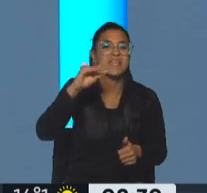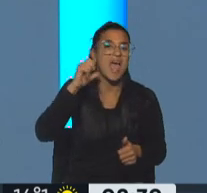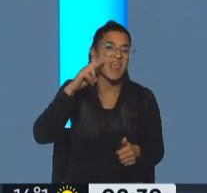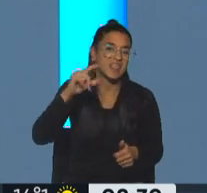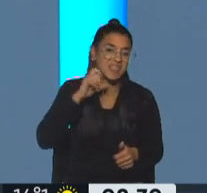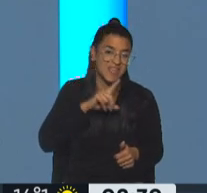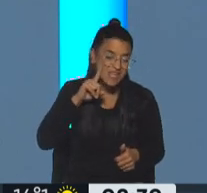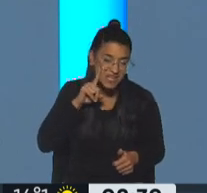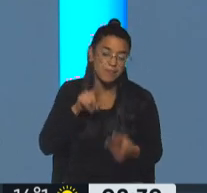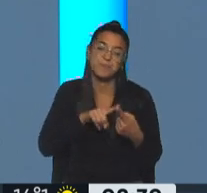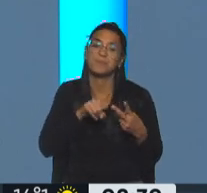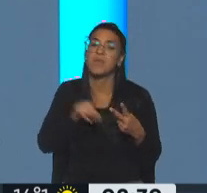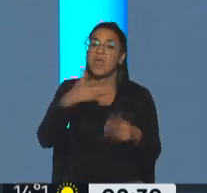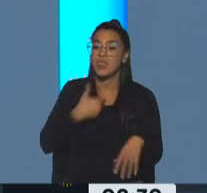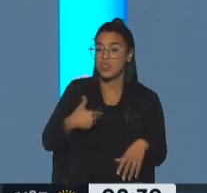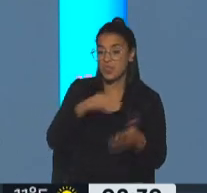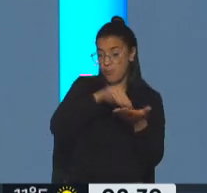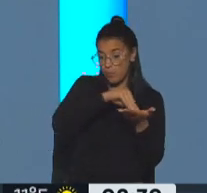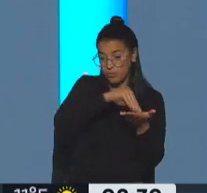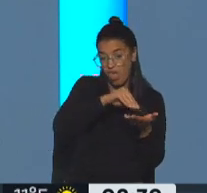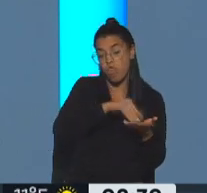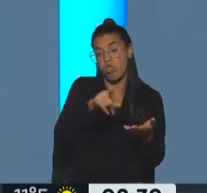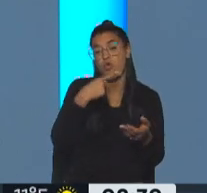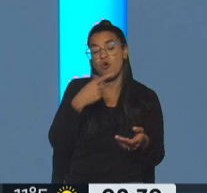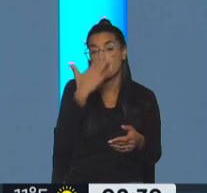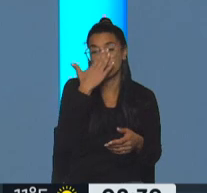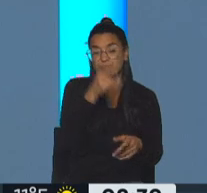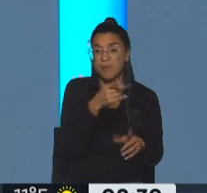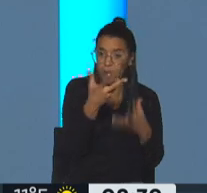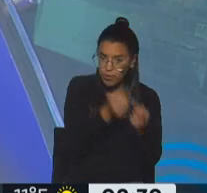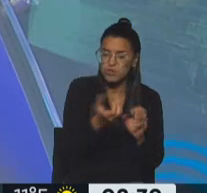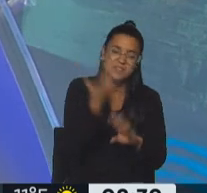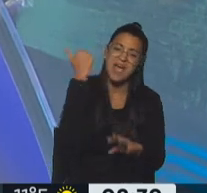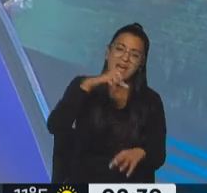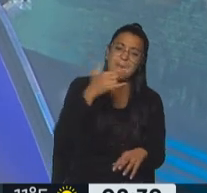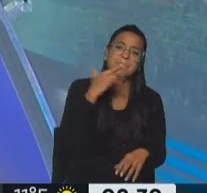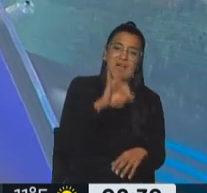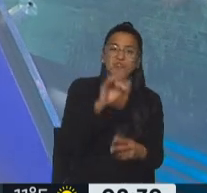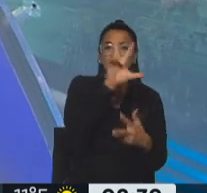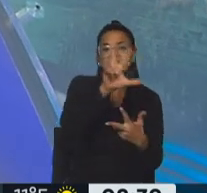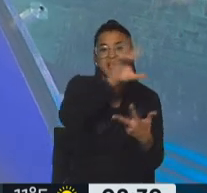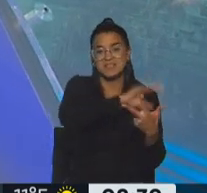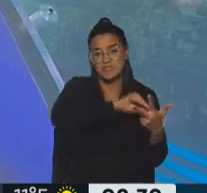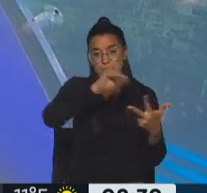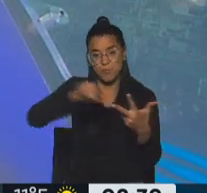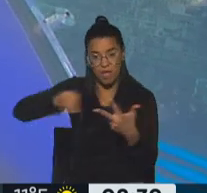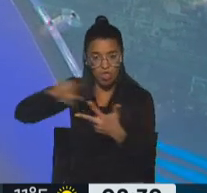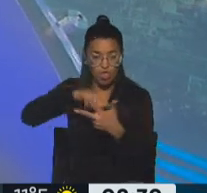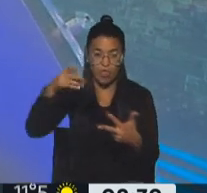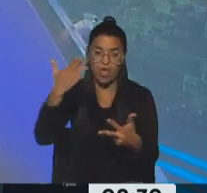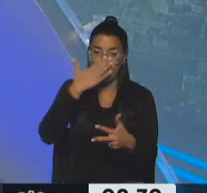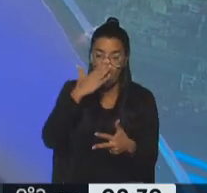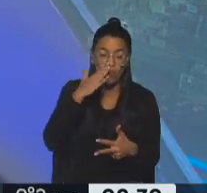los diputados cordobenses apoyan la iniciativa de eliminar las primarias. De hecho, son tres legisladores de la provincia de Córdoba